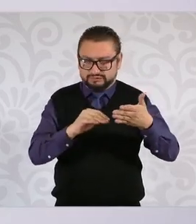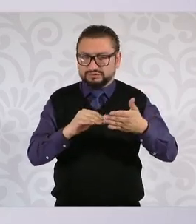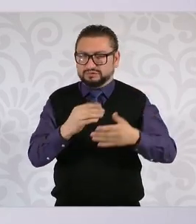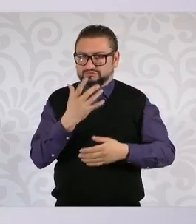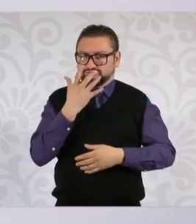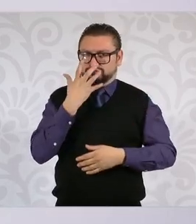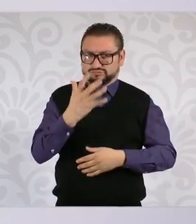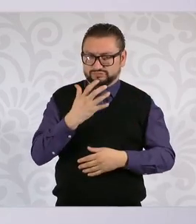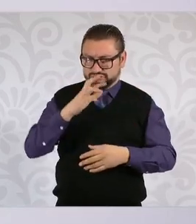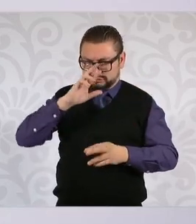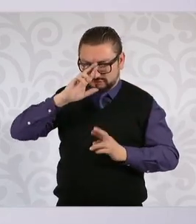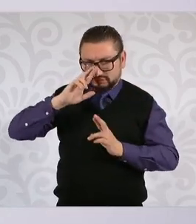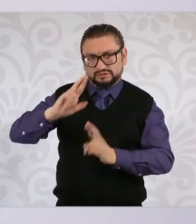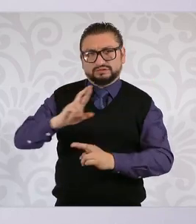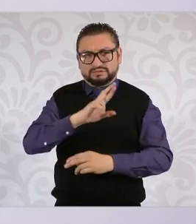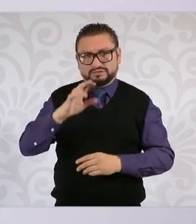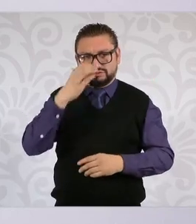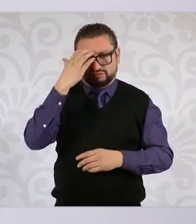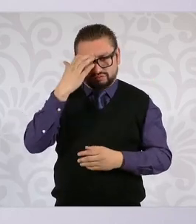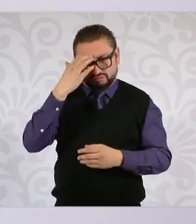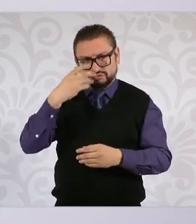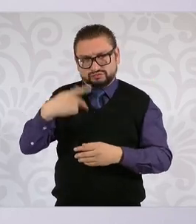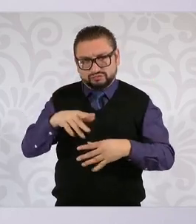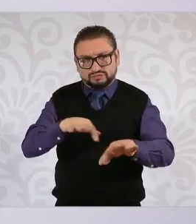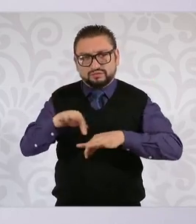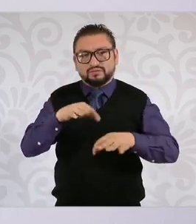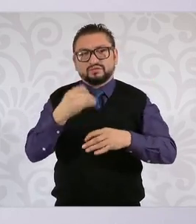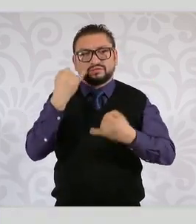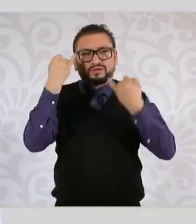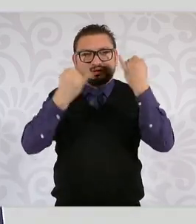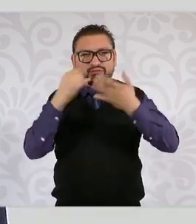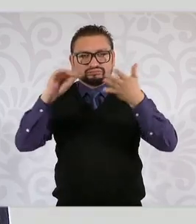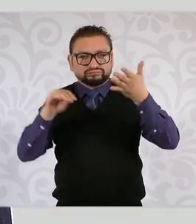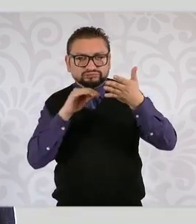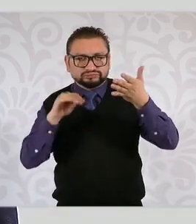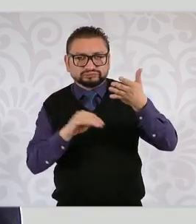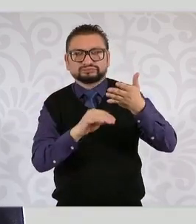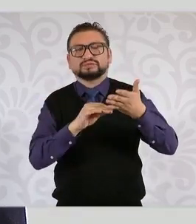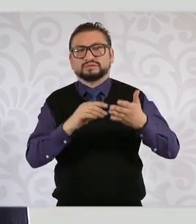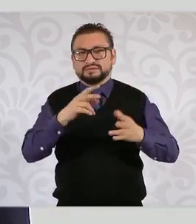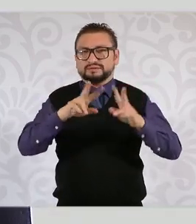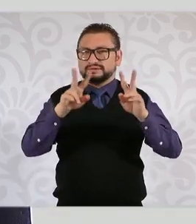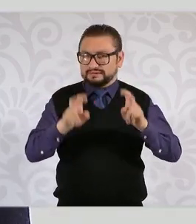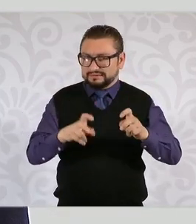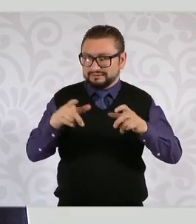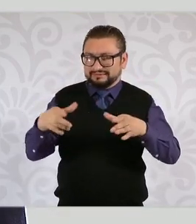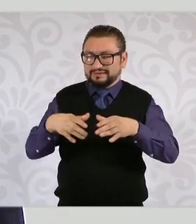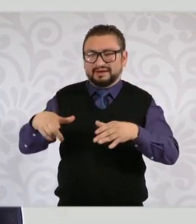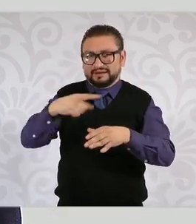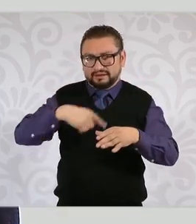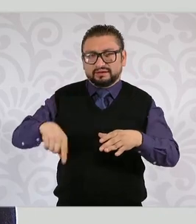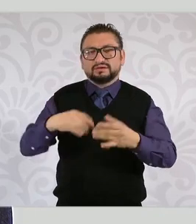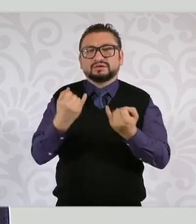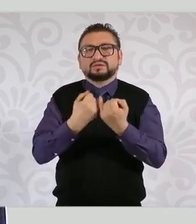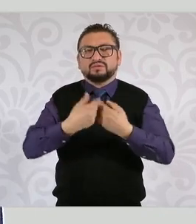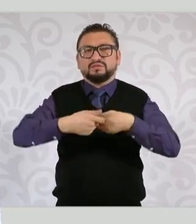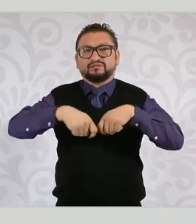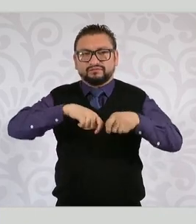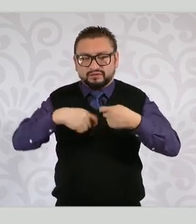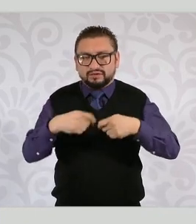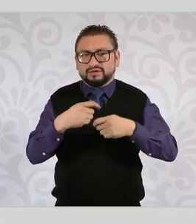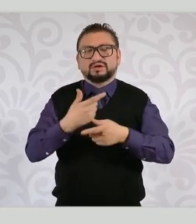dignificar el trabajo mediante regulaciones innovadoras y específicas para el sector, manteniendo la flexibilidad, la